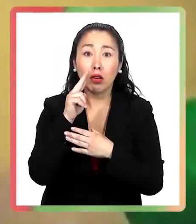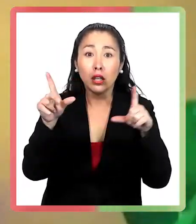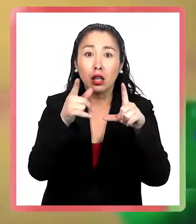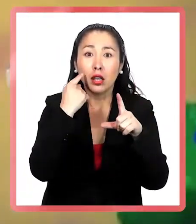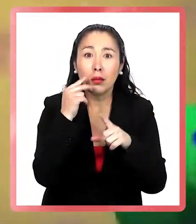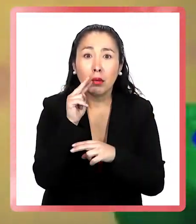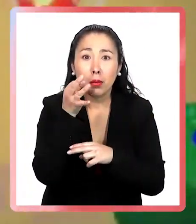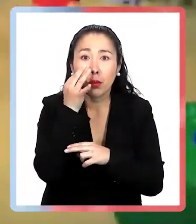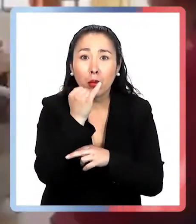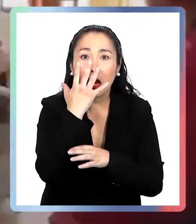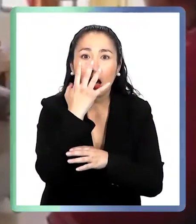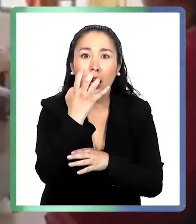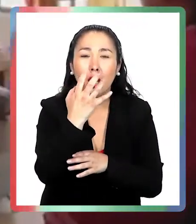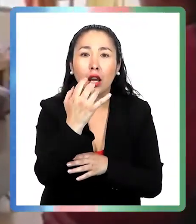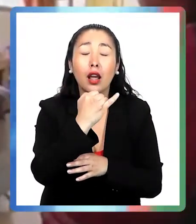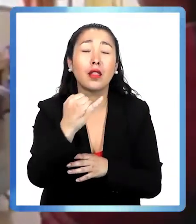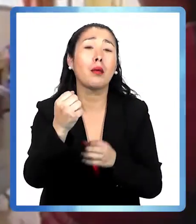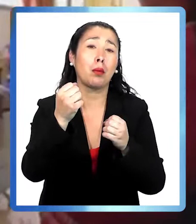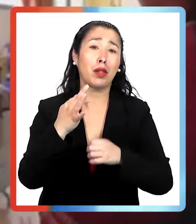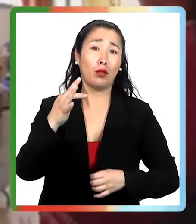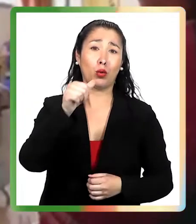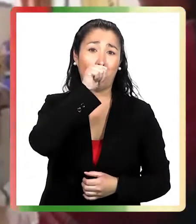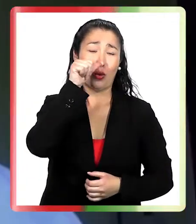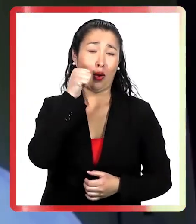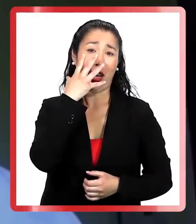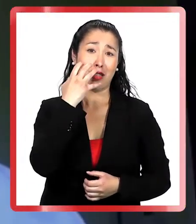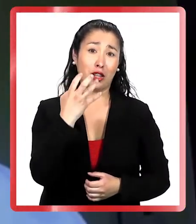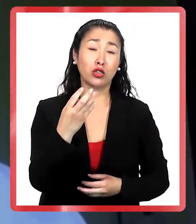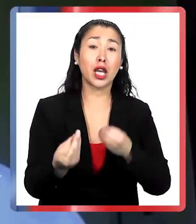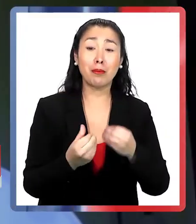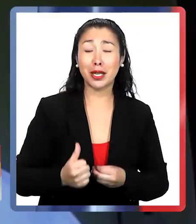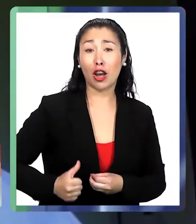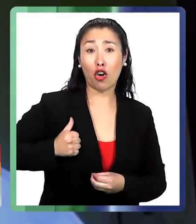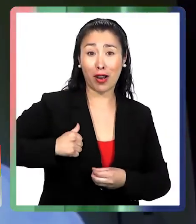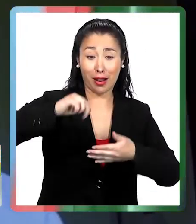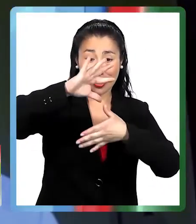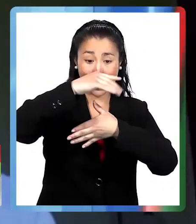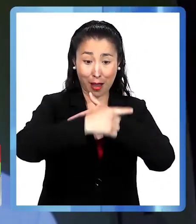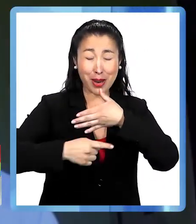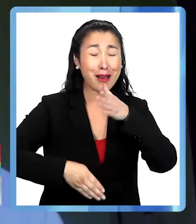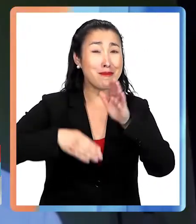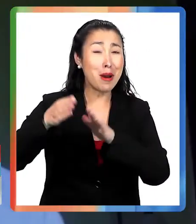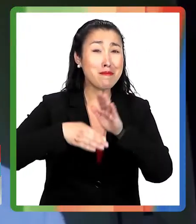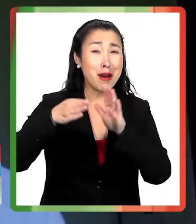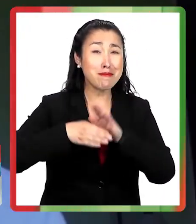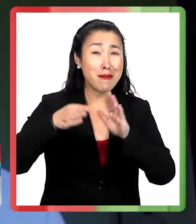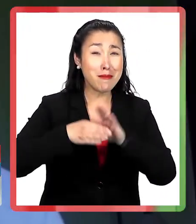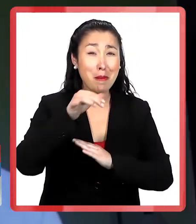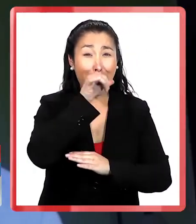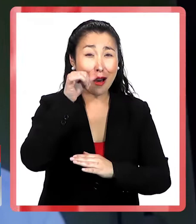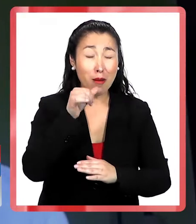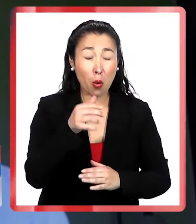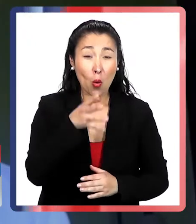hacen adictas a la pantalla y después se adictan a las drogas y tenemos a los adolescentes más adictos del continente en Chile. Eso no puede